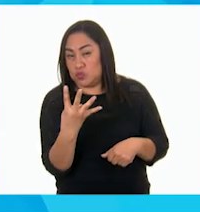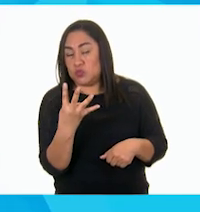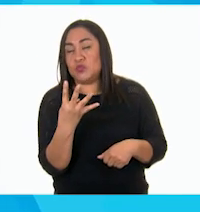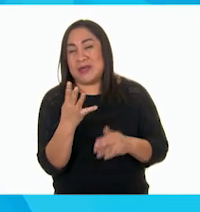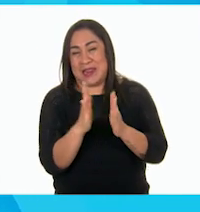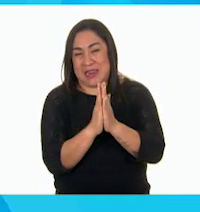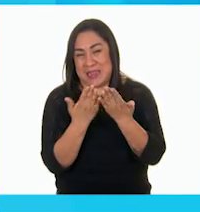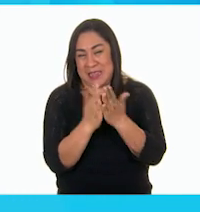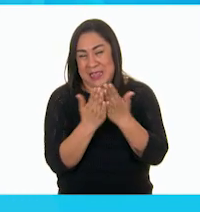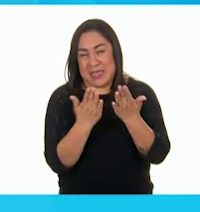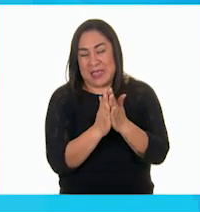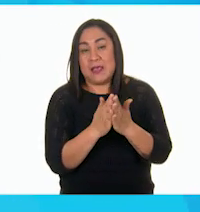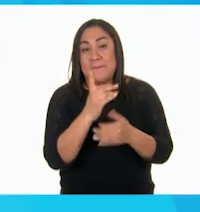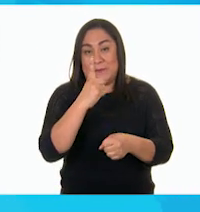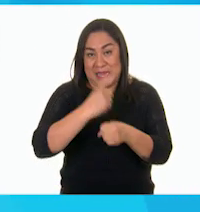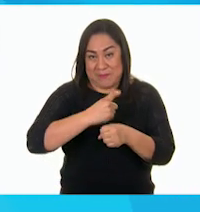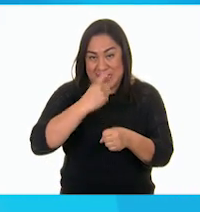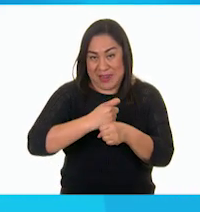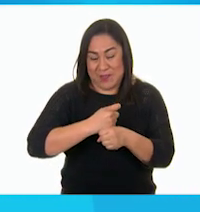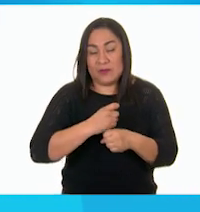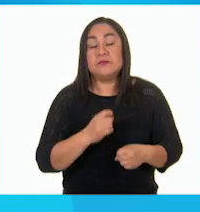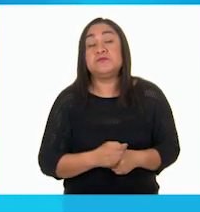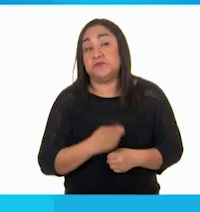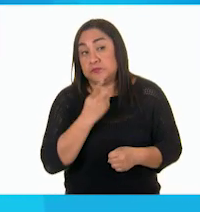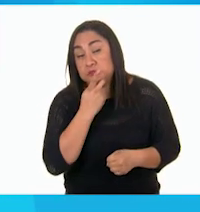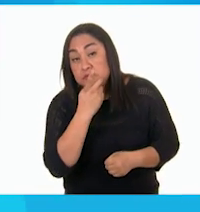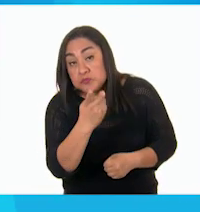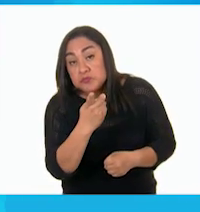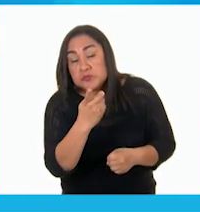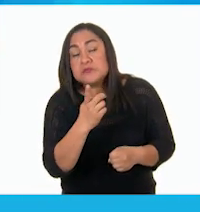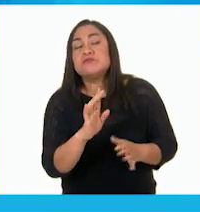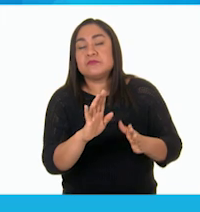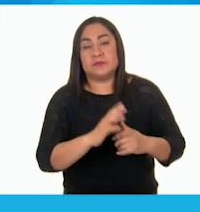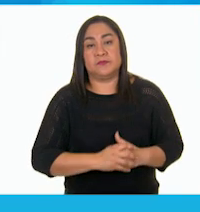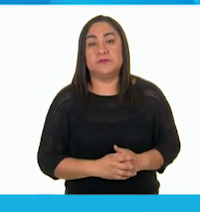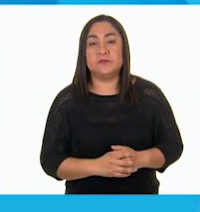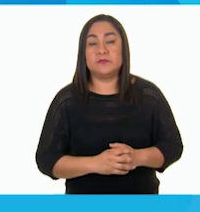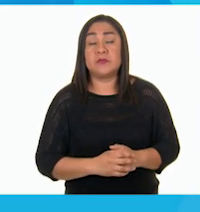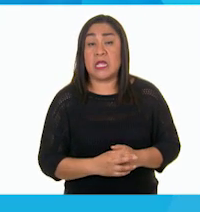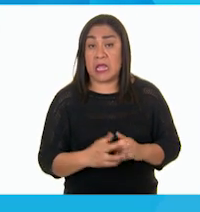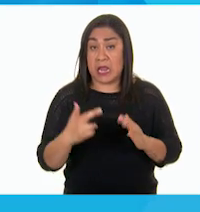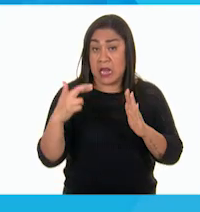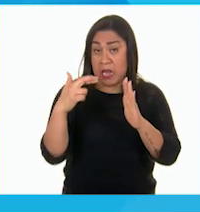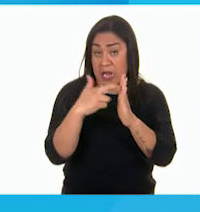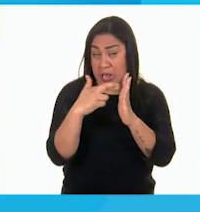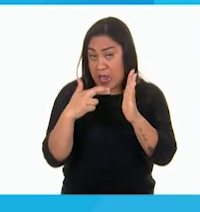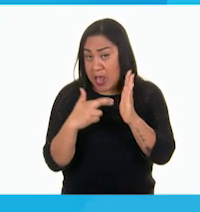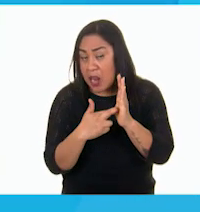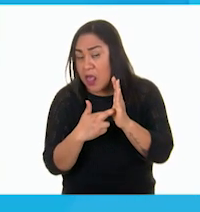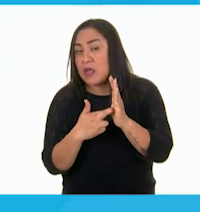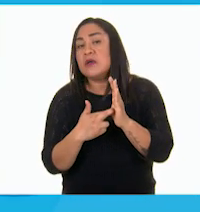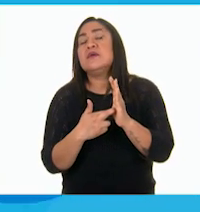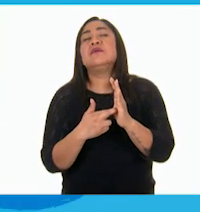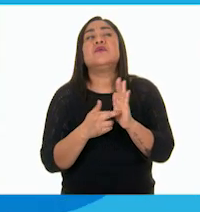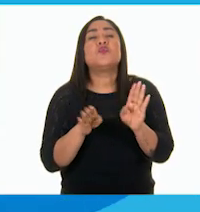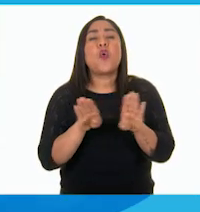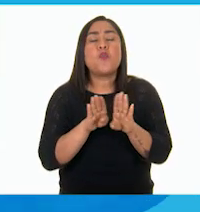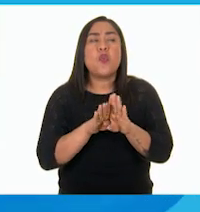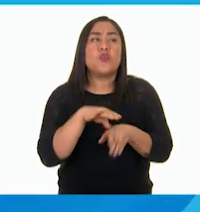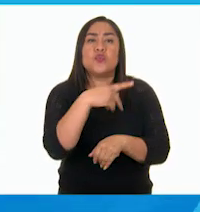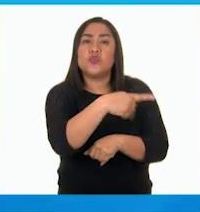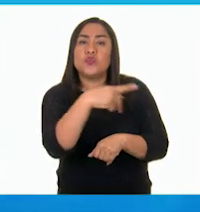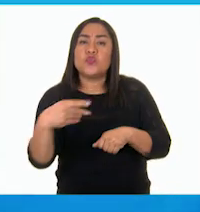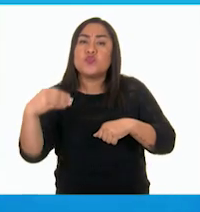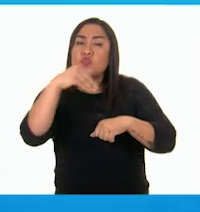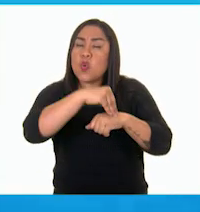formación cívica y ética de primer grado, nos dicen que las reglas de la conducta nos ayudan a